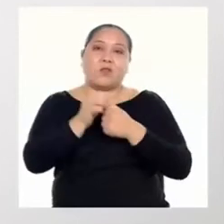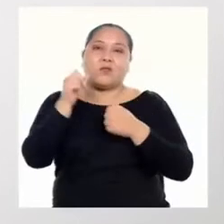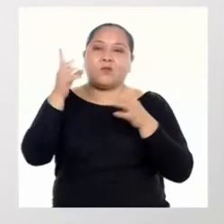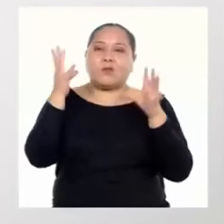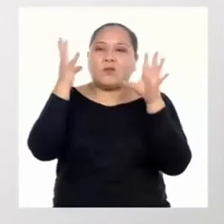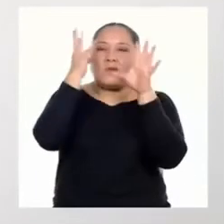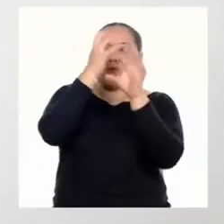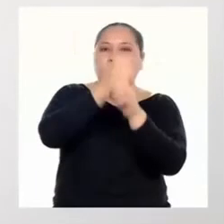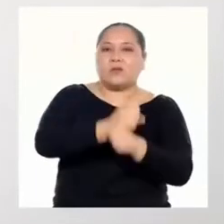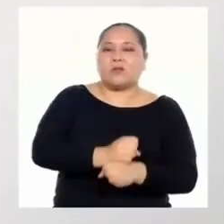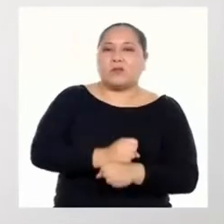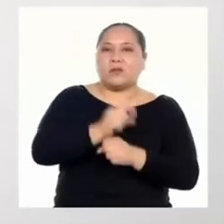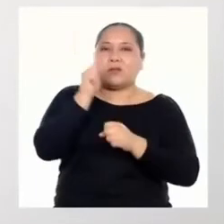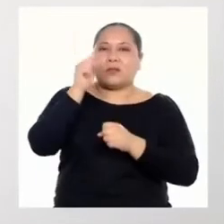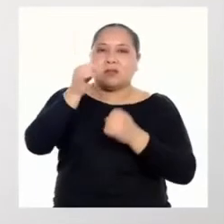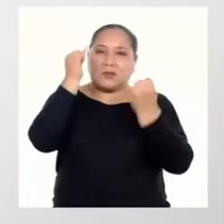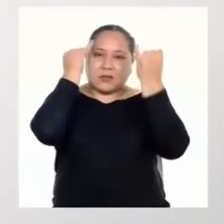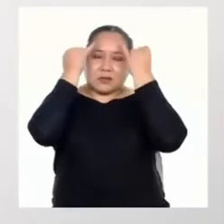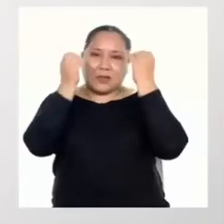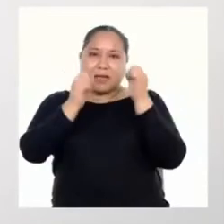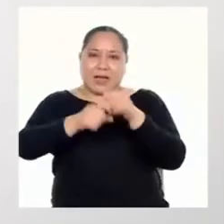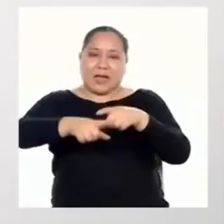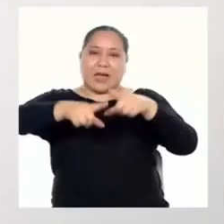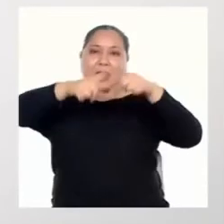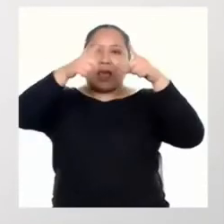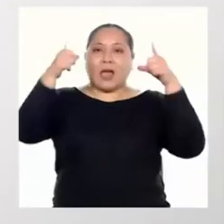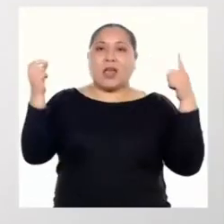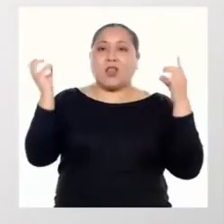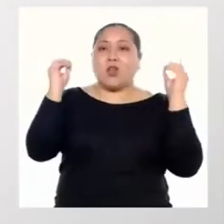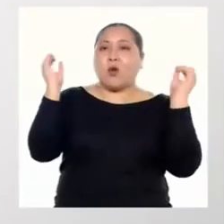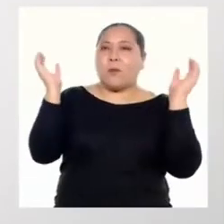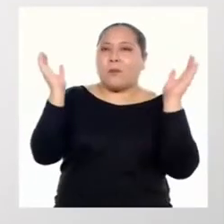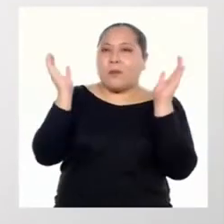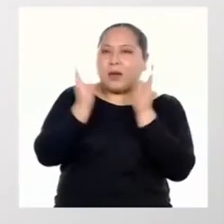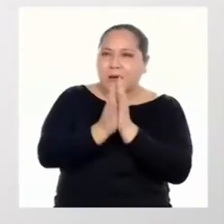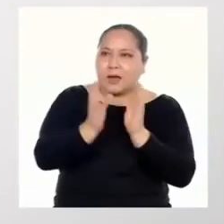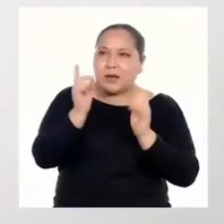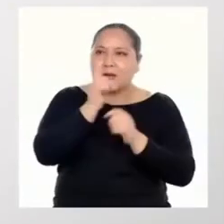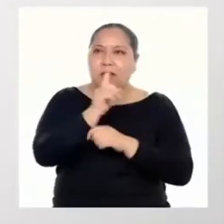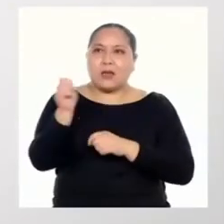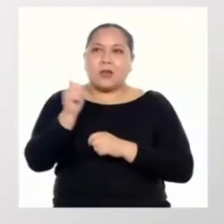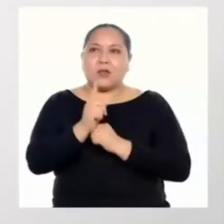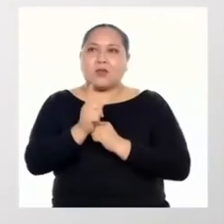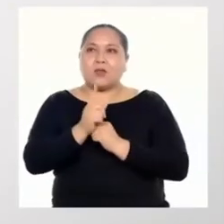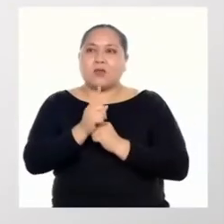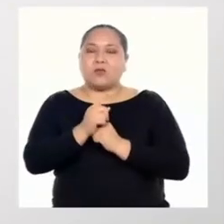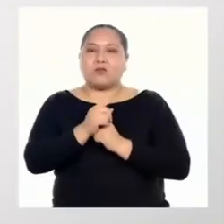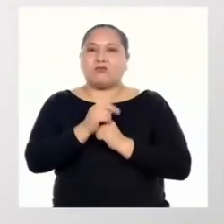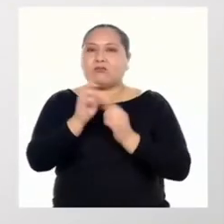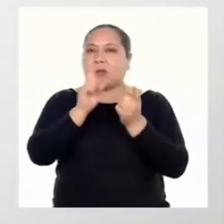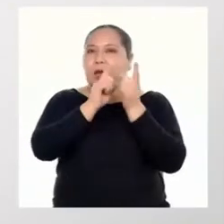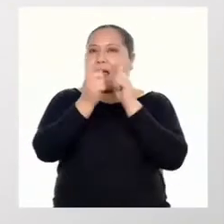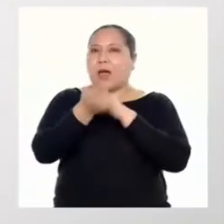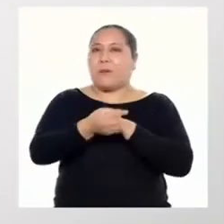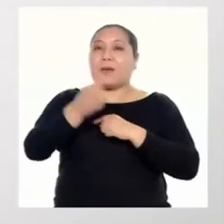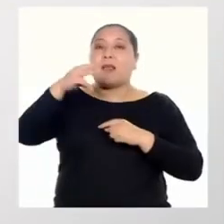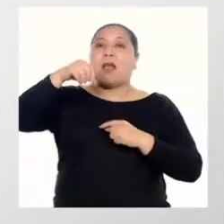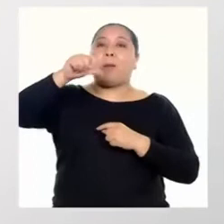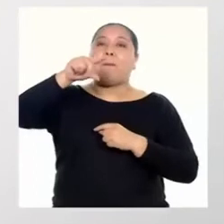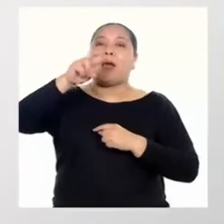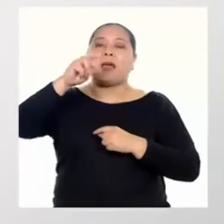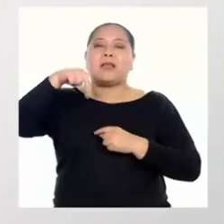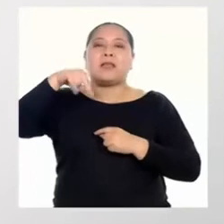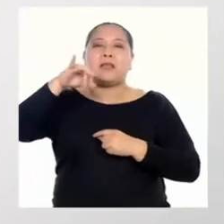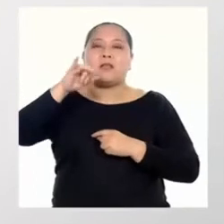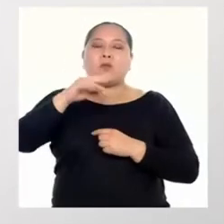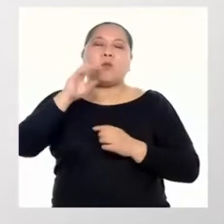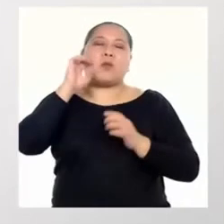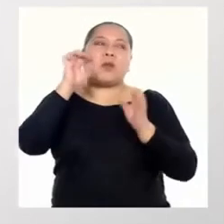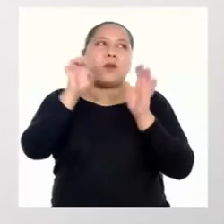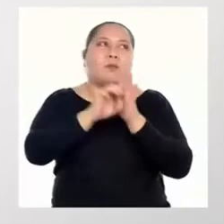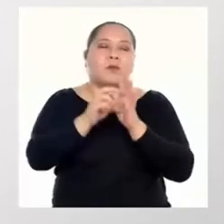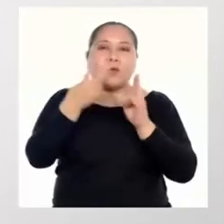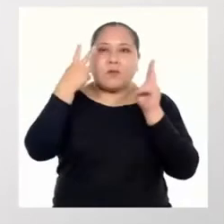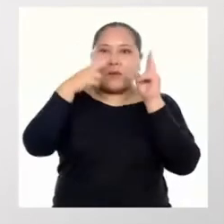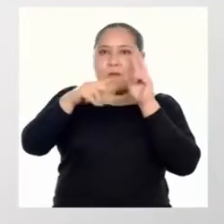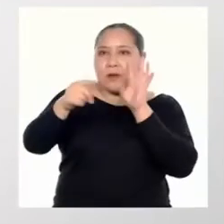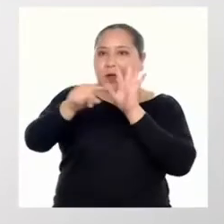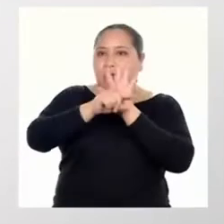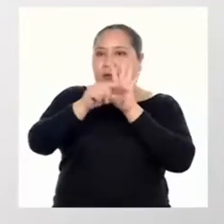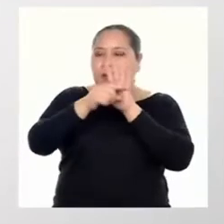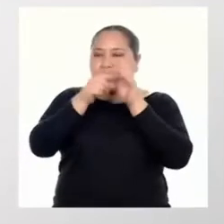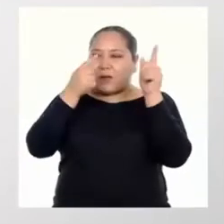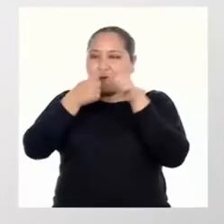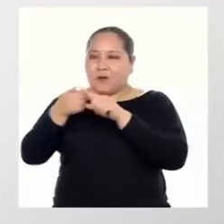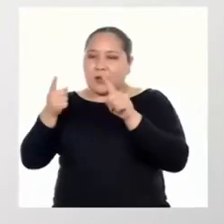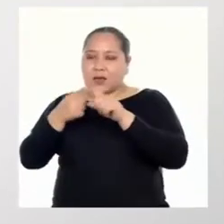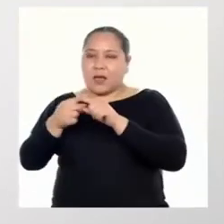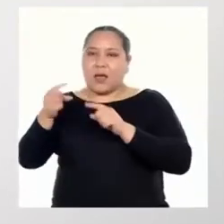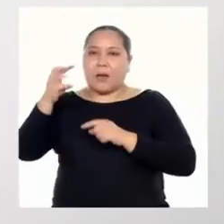simplificar las expresiones que son muy grandes o muy pequeñas sin sacrificar la magnitud. Por ejemplo, podemos determinar la diferencia